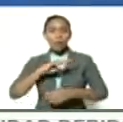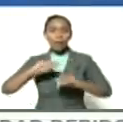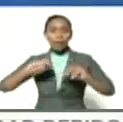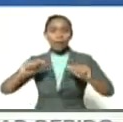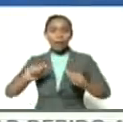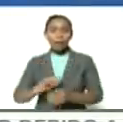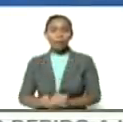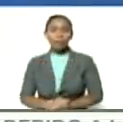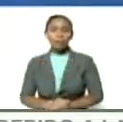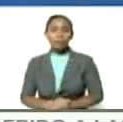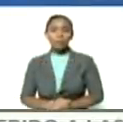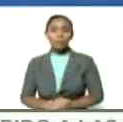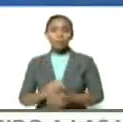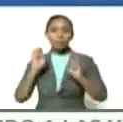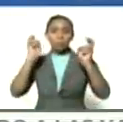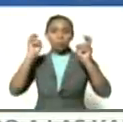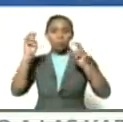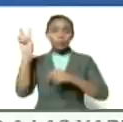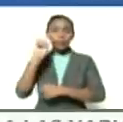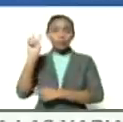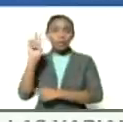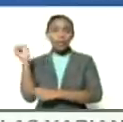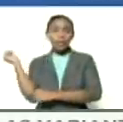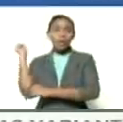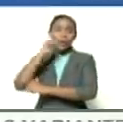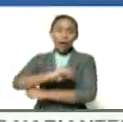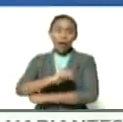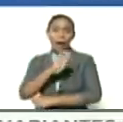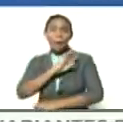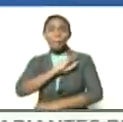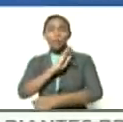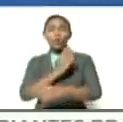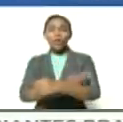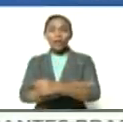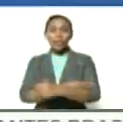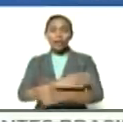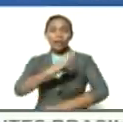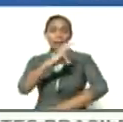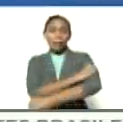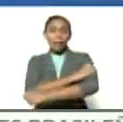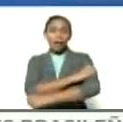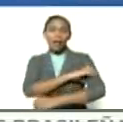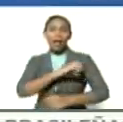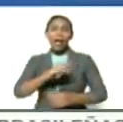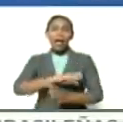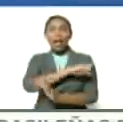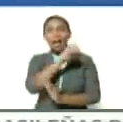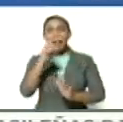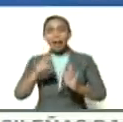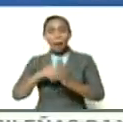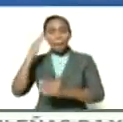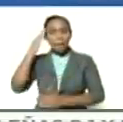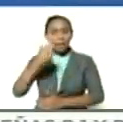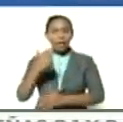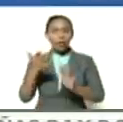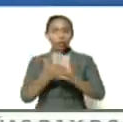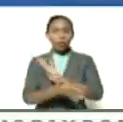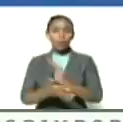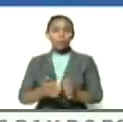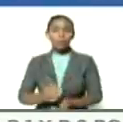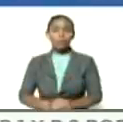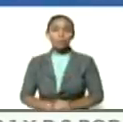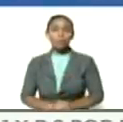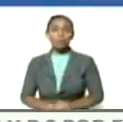en el caso de venezuela de derrocar el poder de la capitanía general de la capitanía